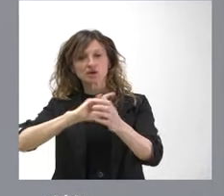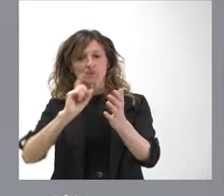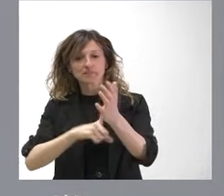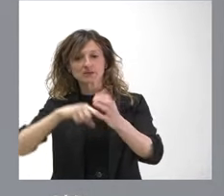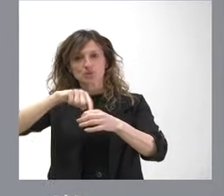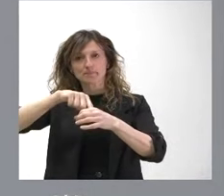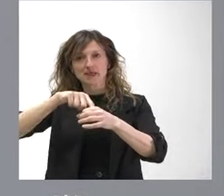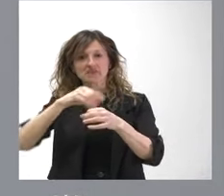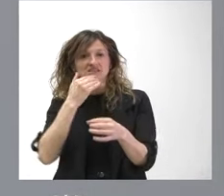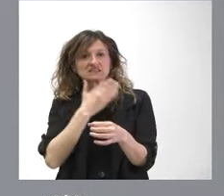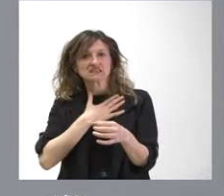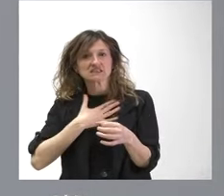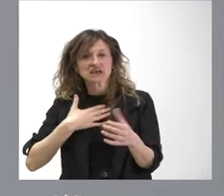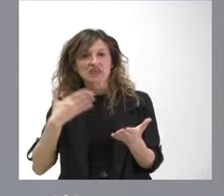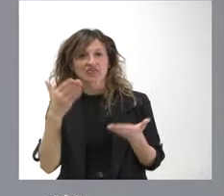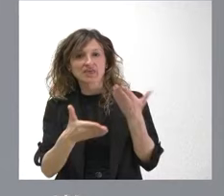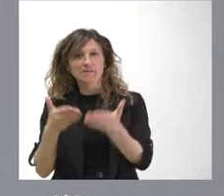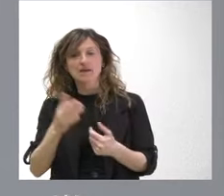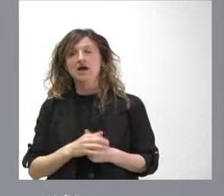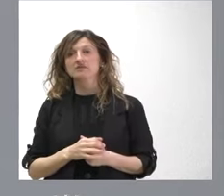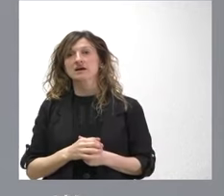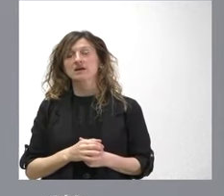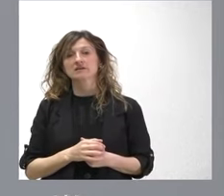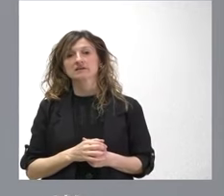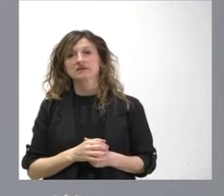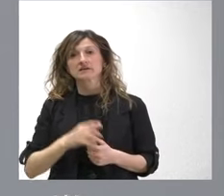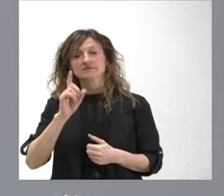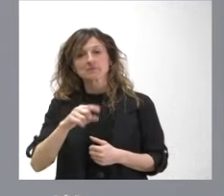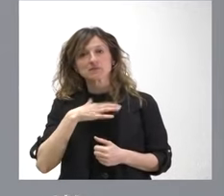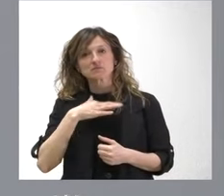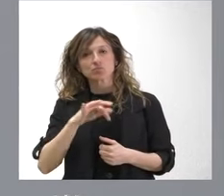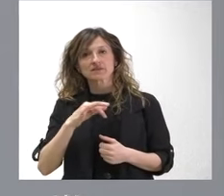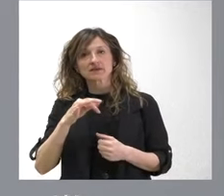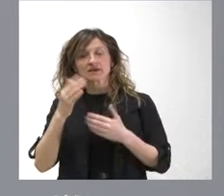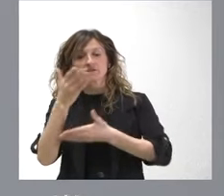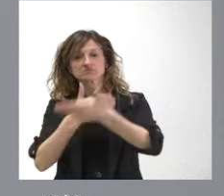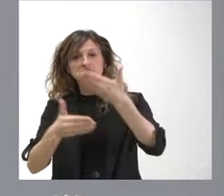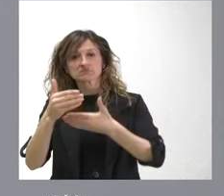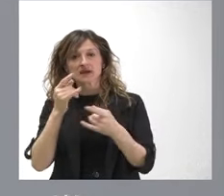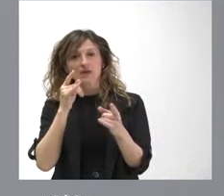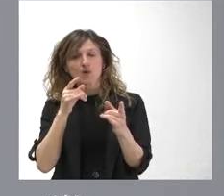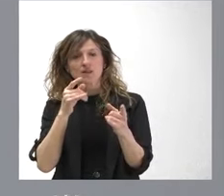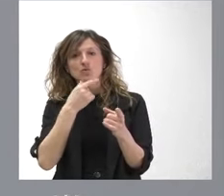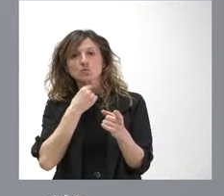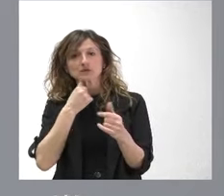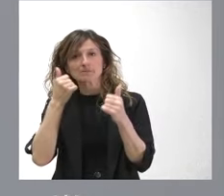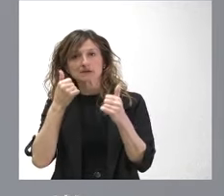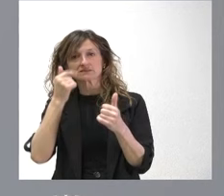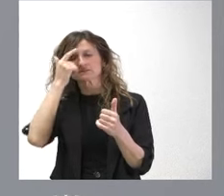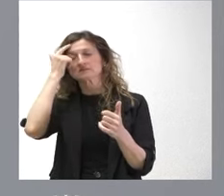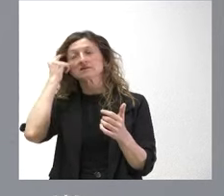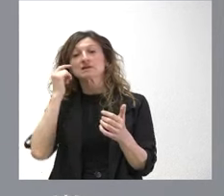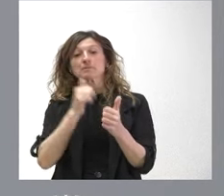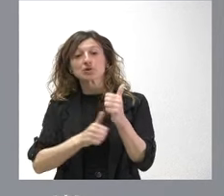plazas si alguien quisiera demandarla yo creo que hay fórmulas también para intentarlo entre todos hacerlo más atractivo tendría que ser la principal